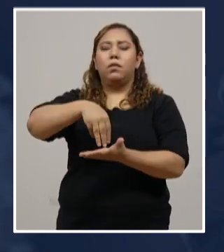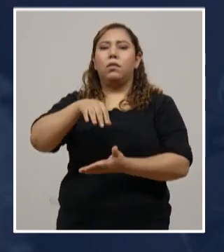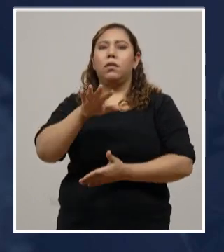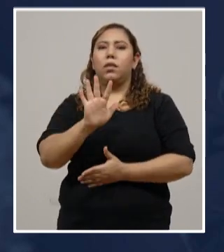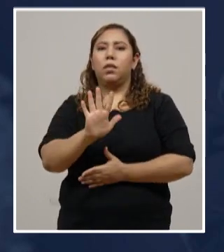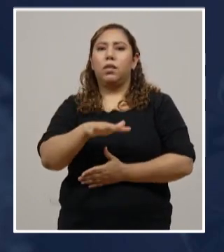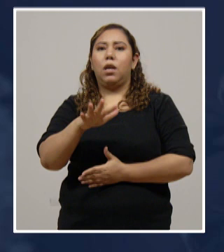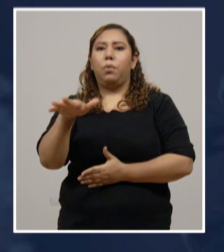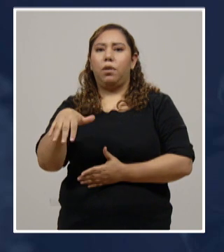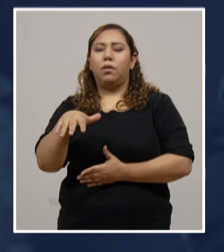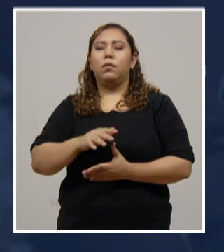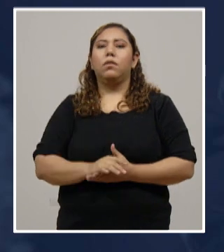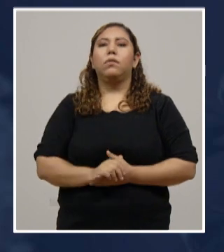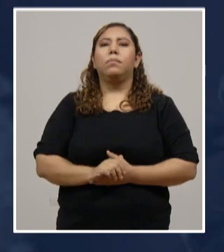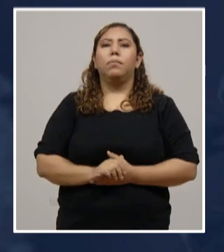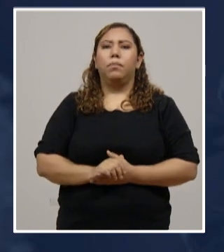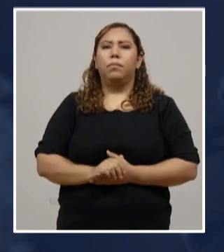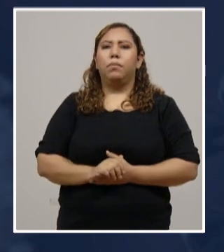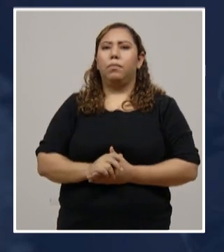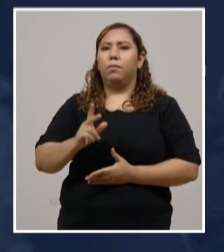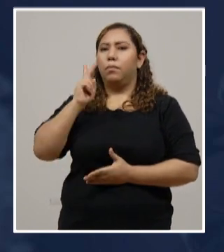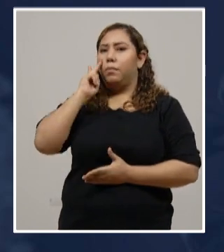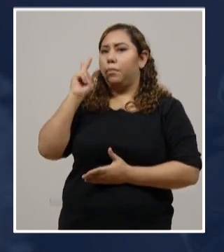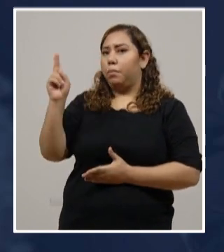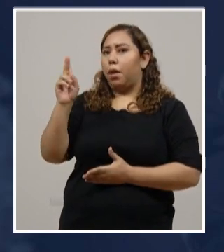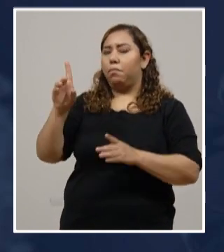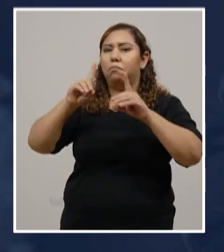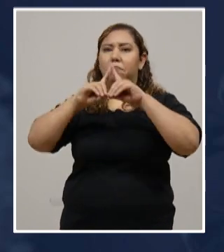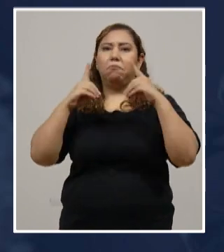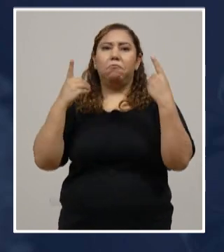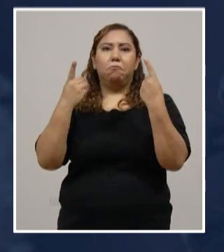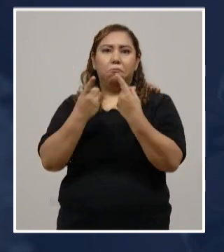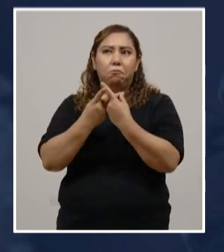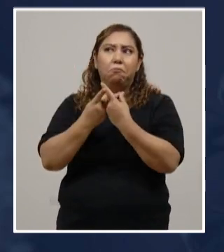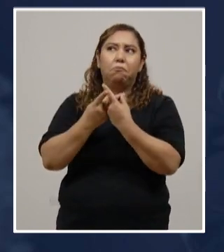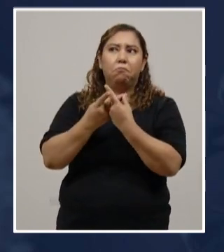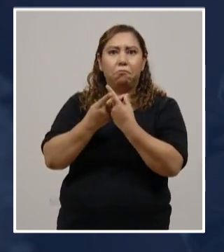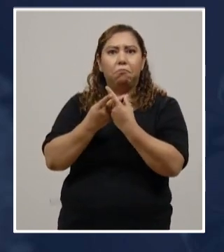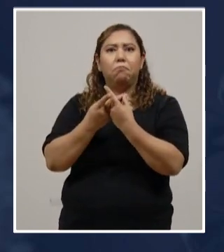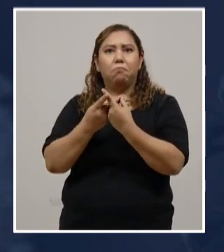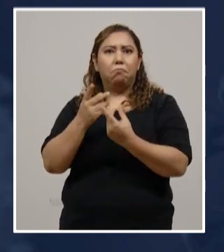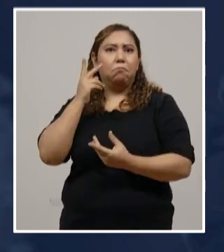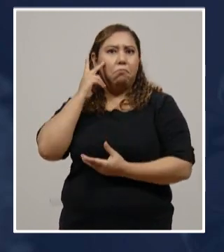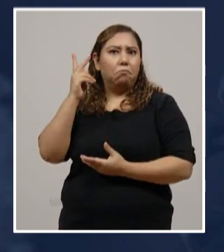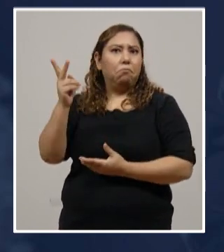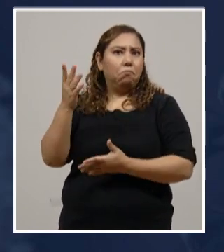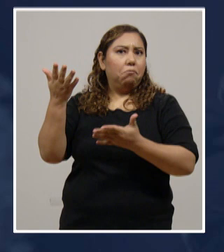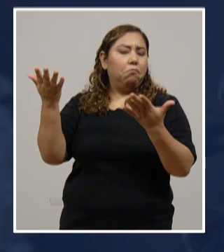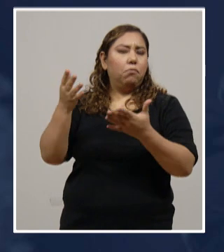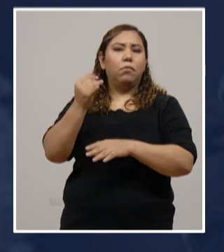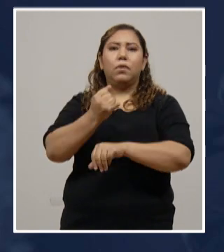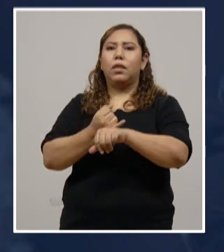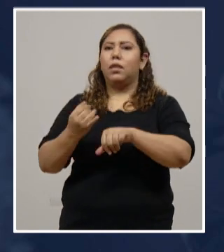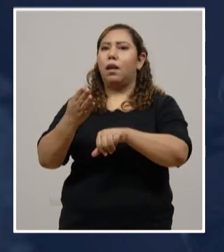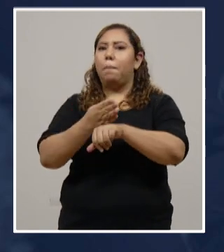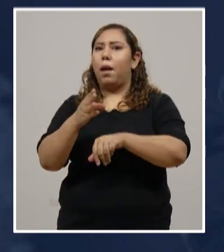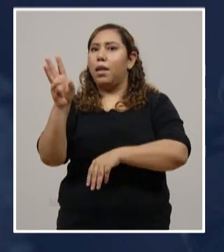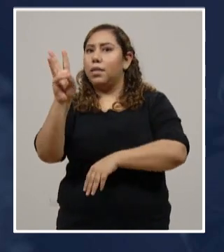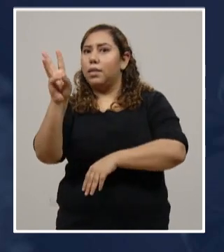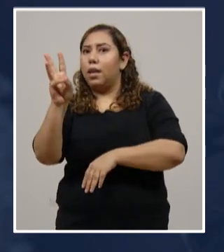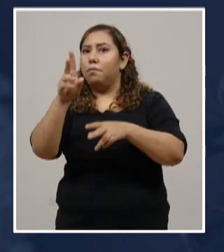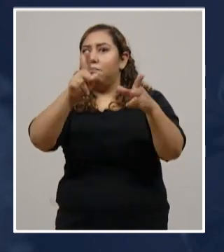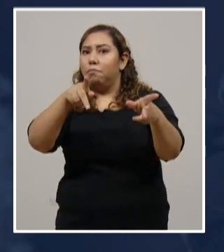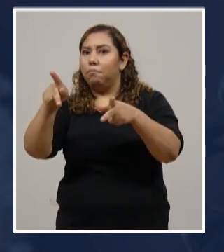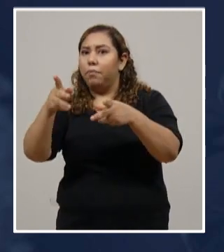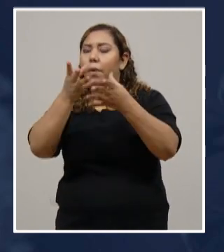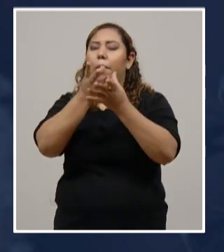55 personas. Y luego vemos que en varios departamentos del país tenemos cifras importantes. En Islas de la Bahía, 6 personas han